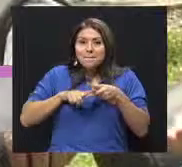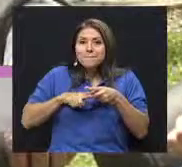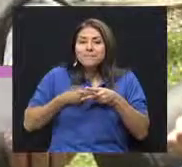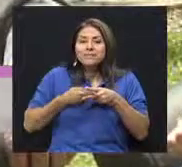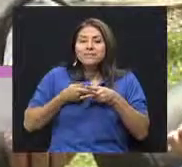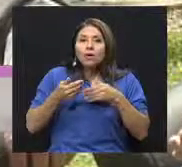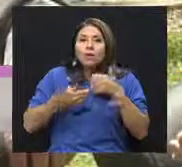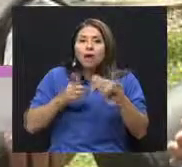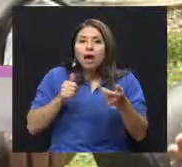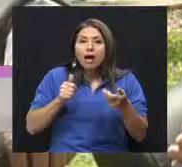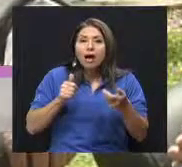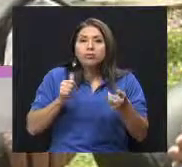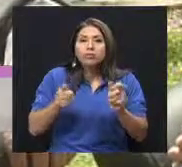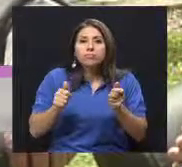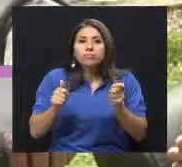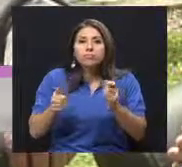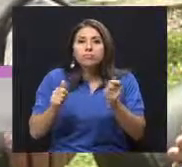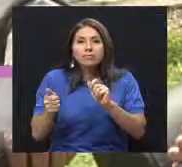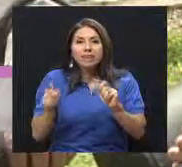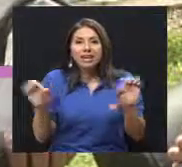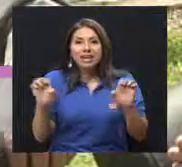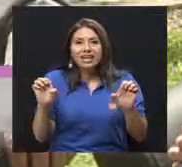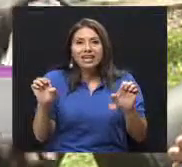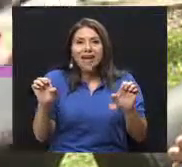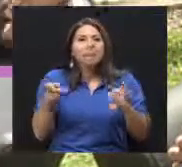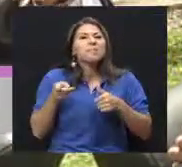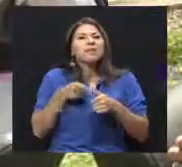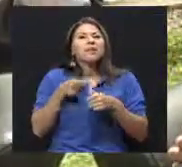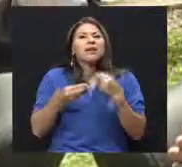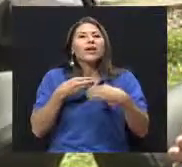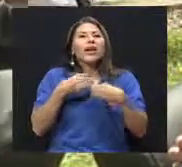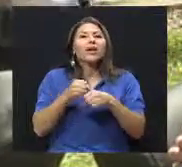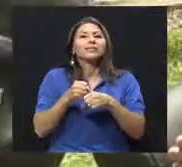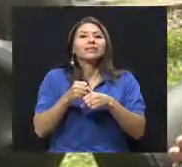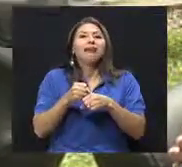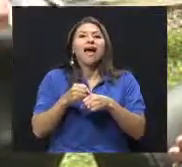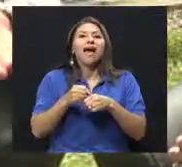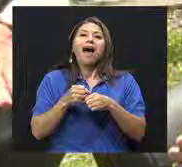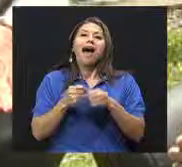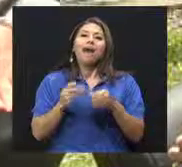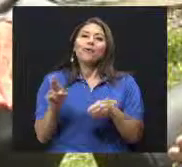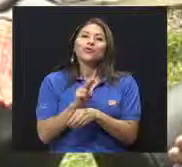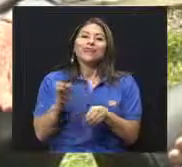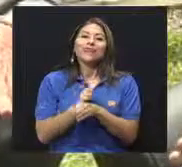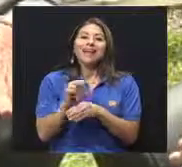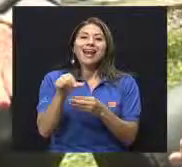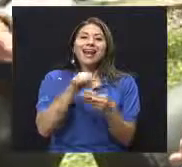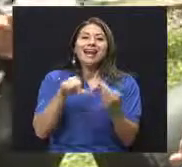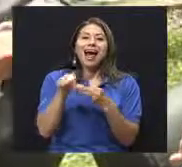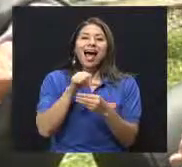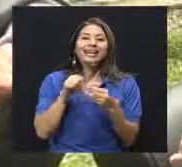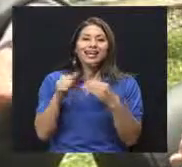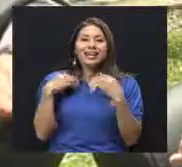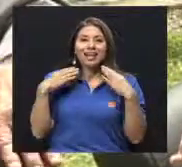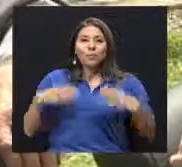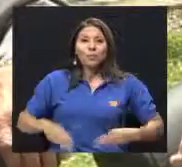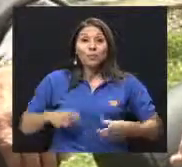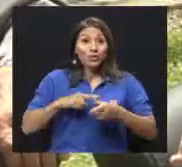Entonces comienza primero a gastar la grasa. Todo el diabético, el gordito, se pone muy contento porque bajó peso fácilmente.